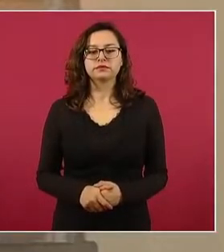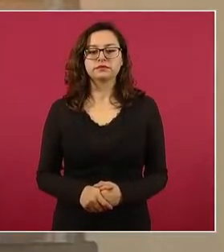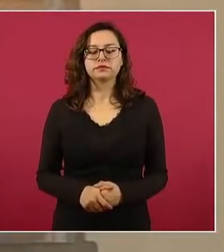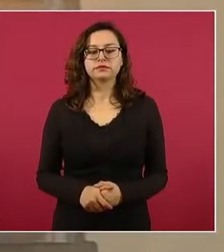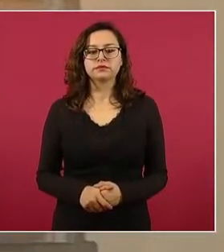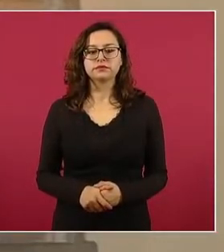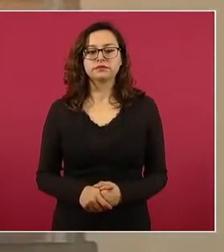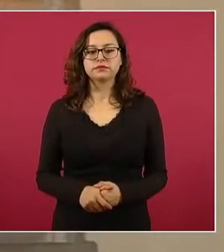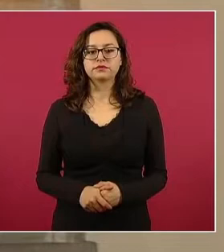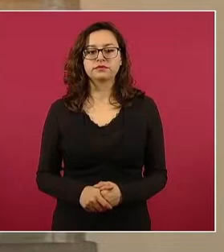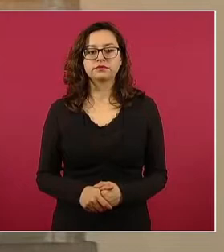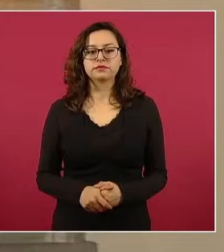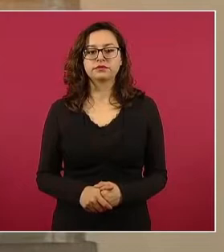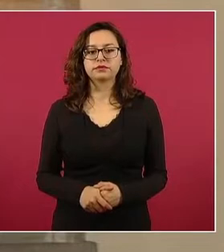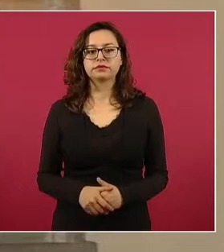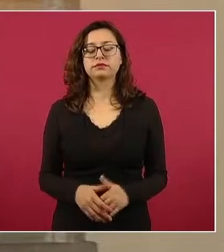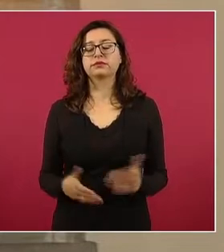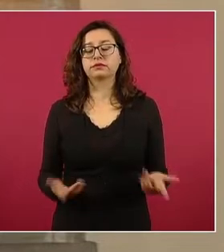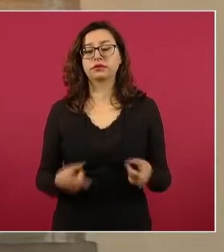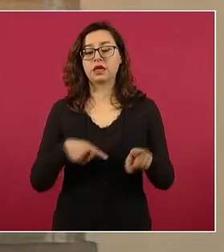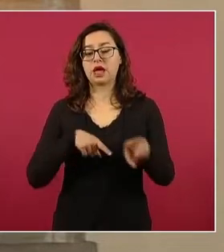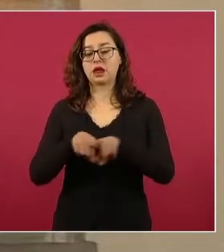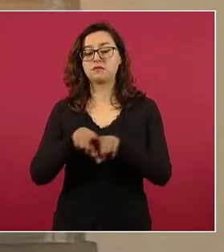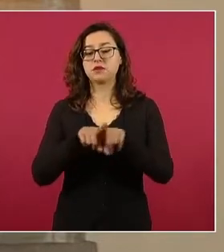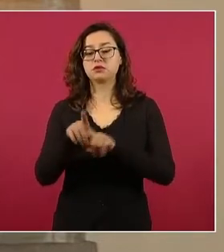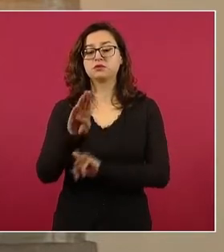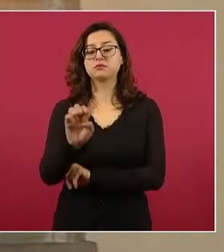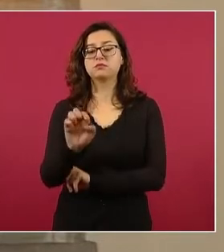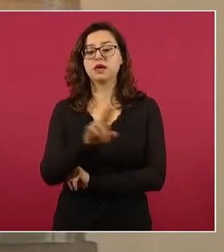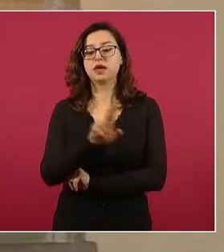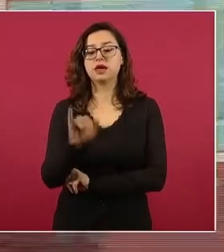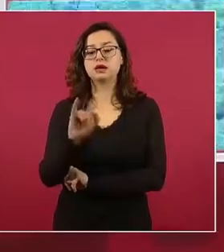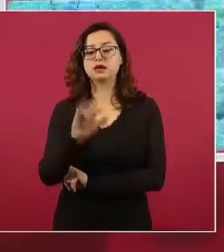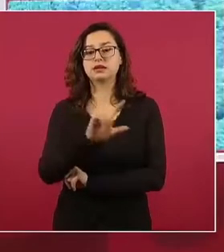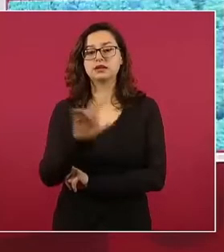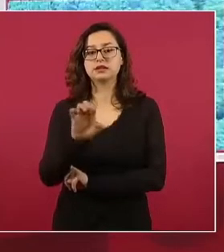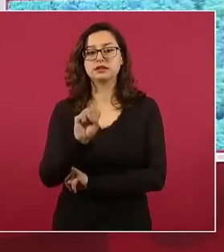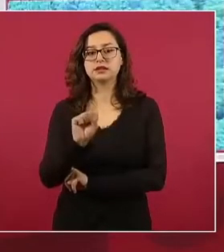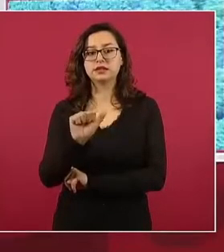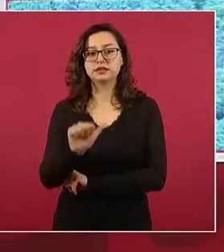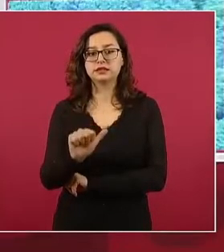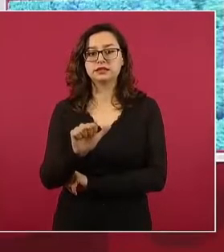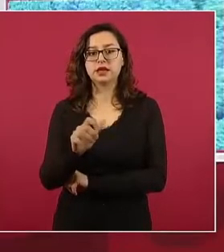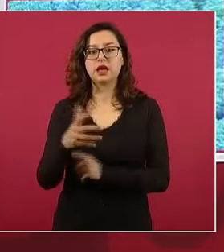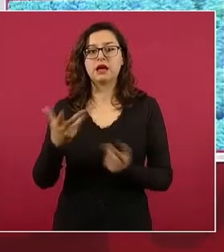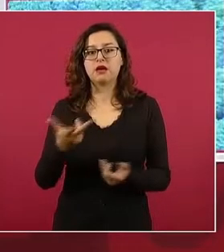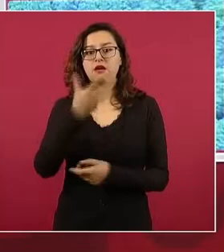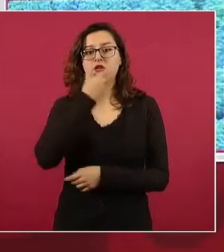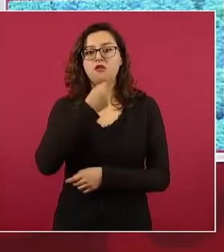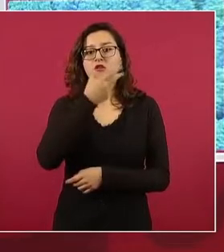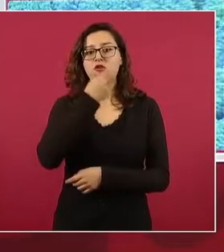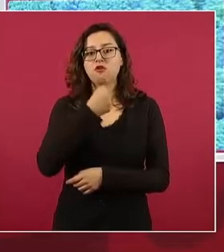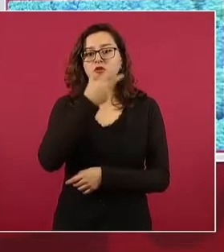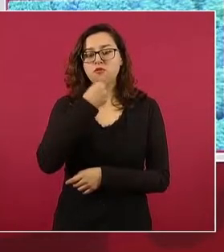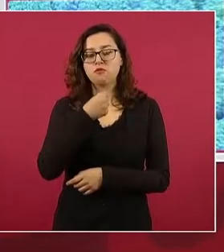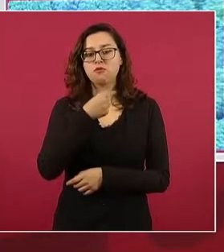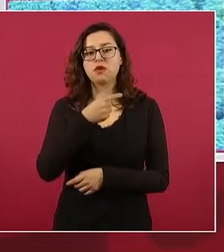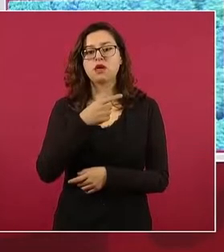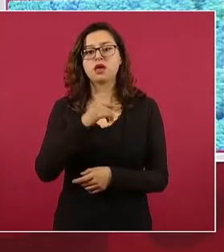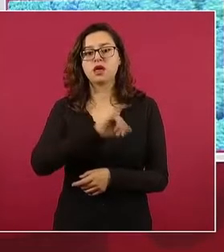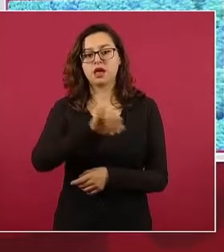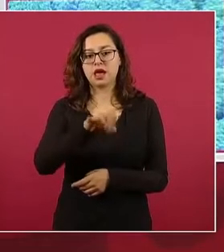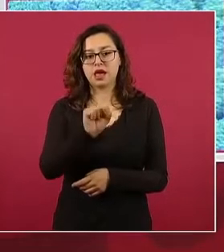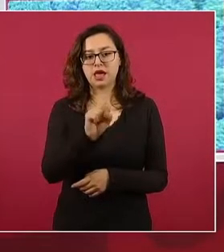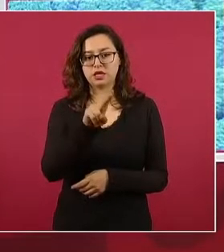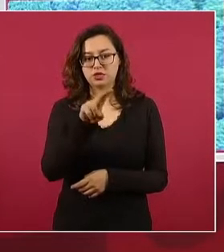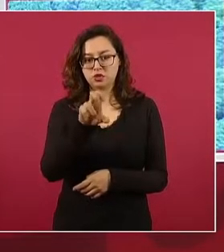que con relación a los hermanos Berrelleza uno de ellos, Jesús Armando, fue rescatado con vida